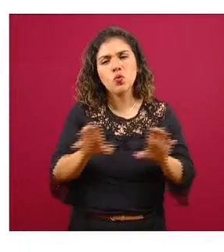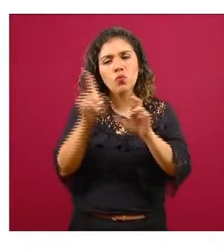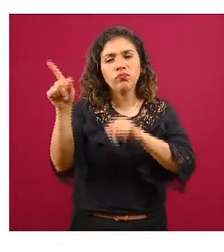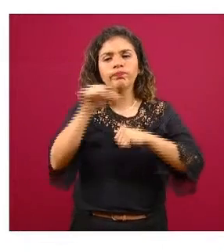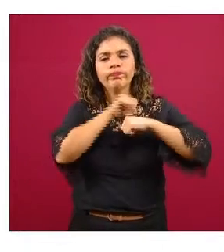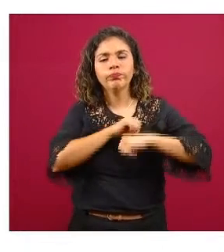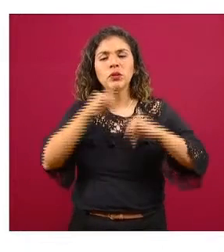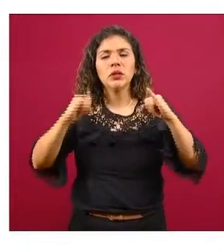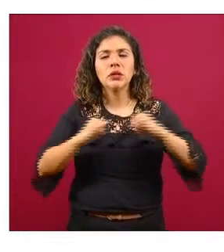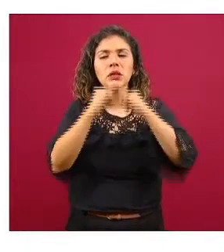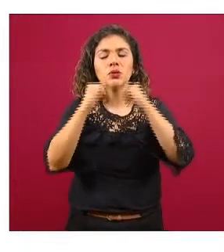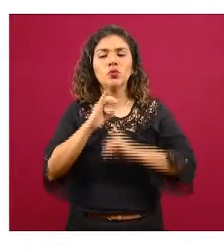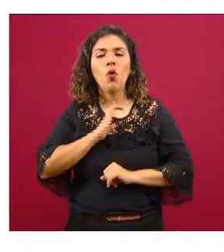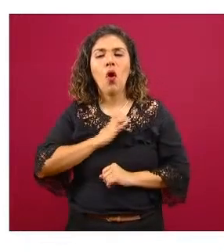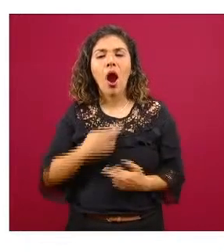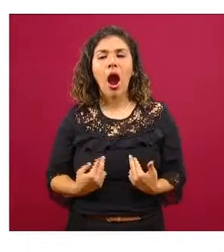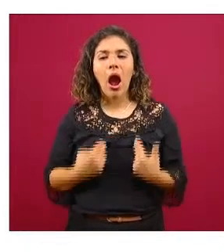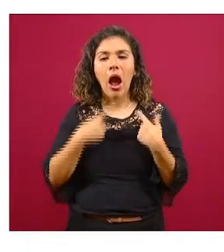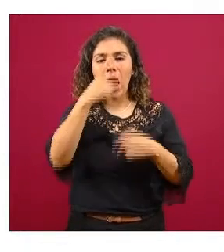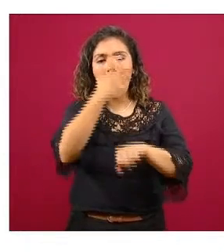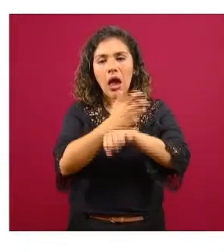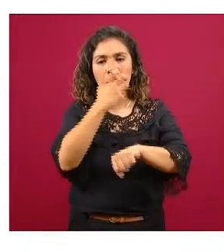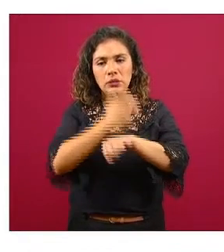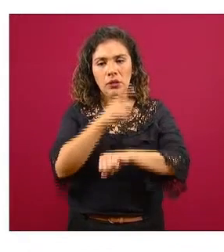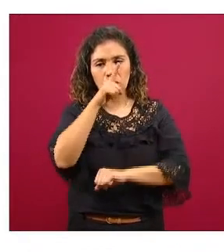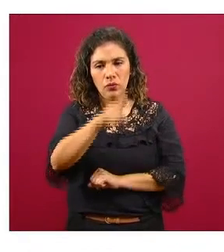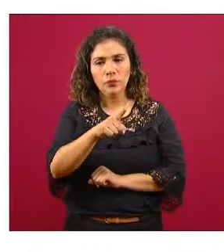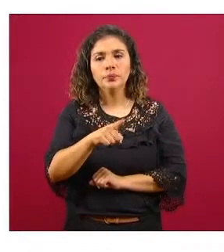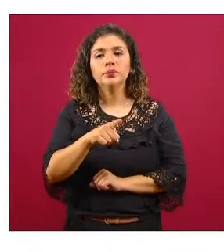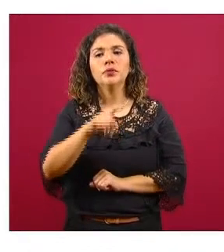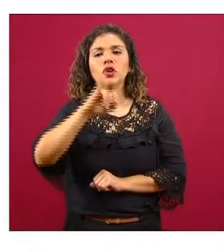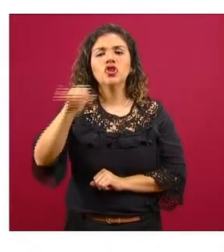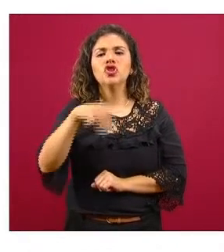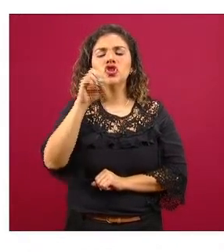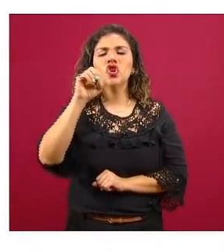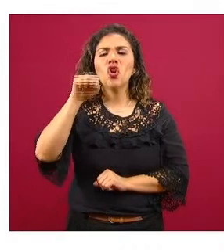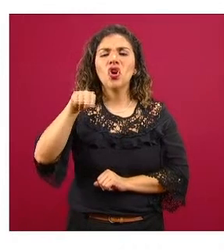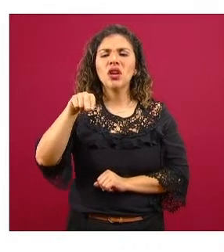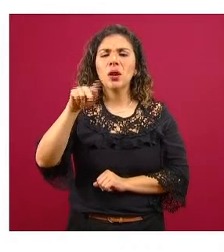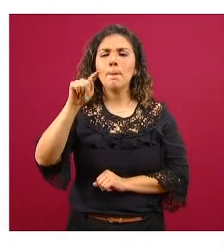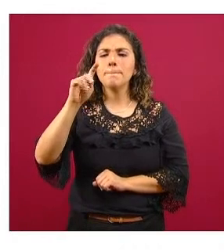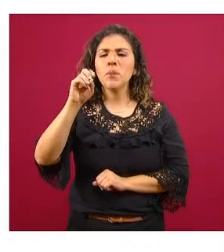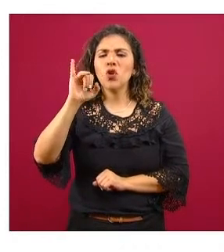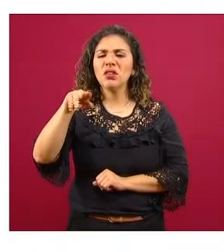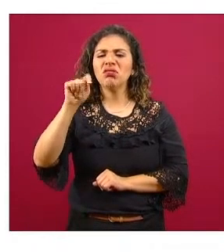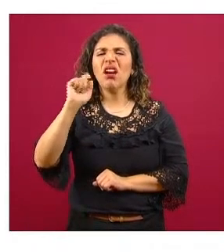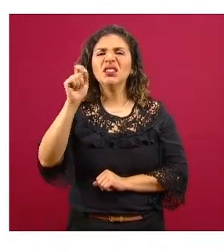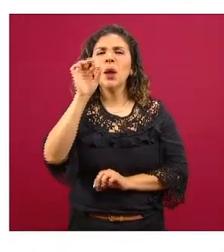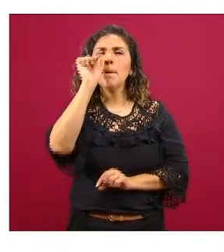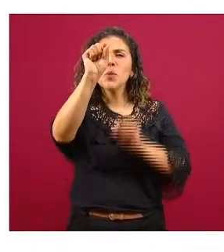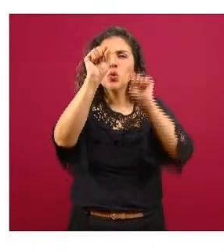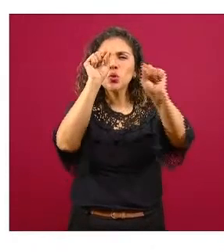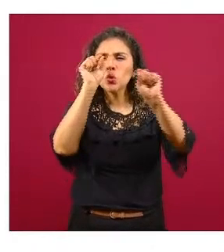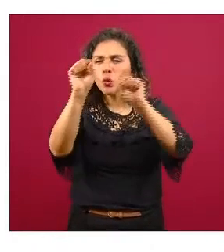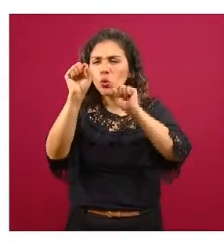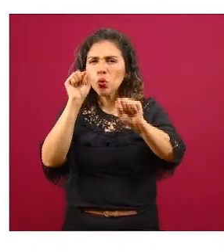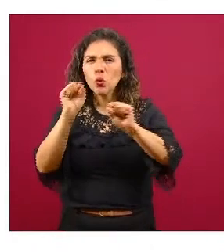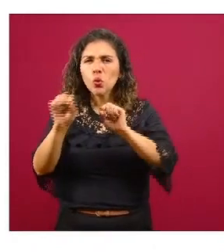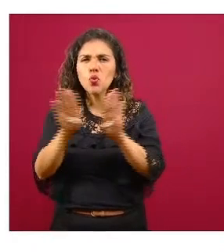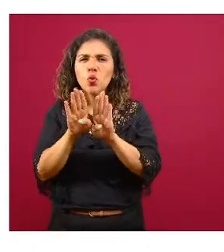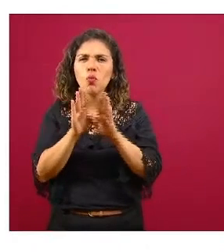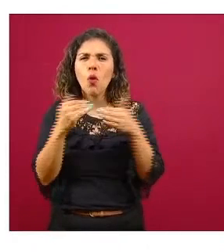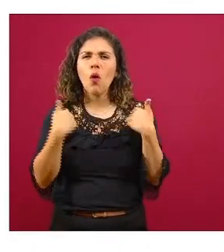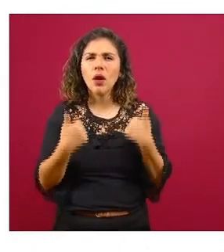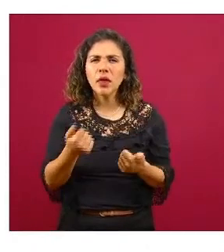Instituto de Cáncer de Estados Unidos un programa que se llama Joint Point que los Joint Point son esos puntos en los cuales cuando seguimos una curva de tendencia